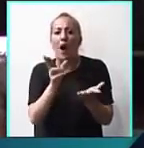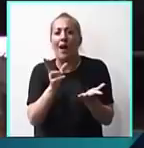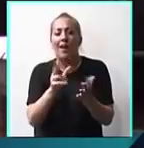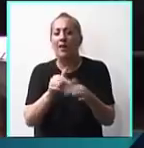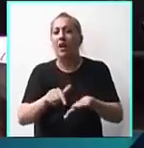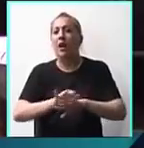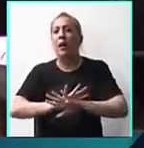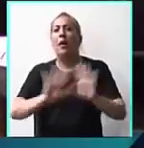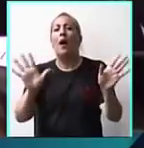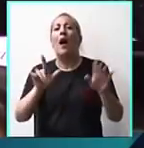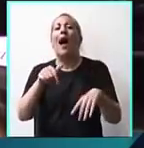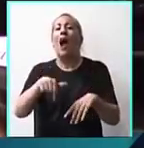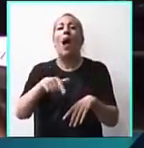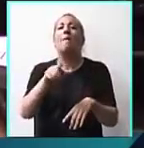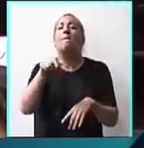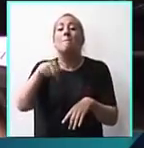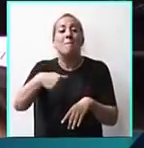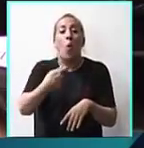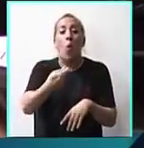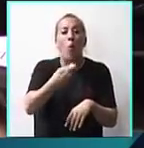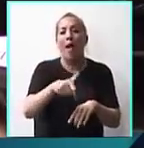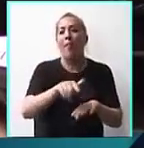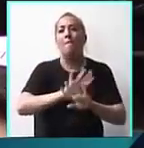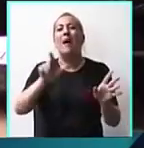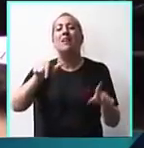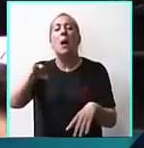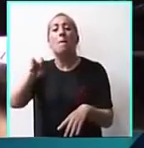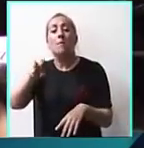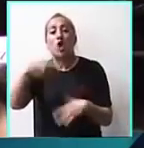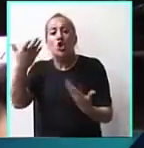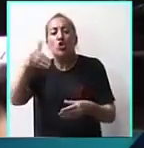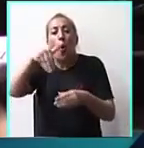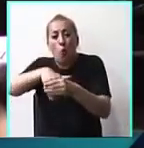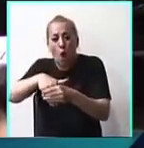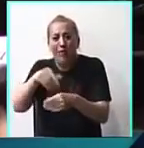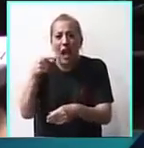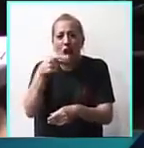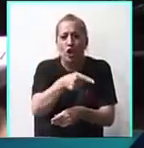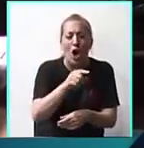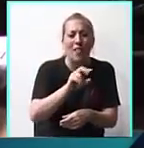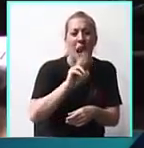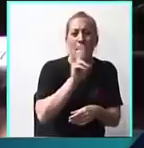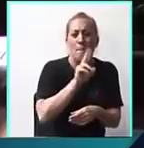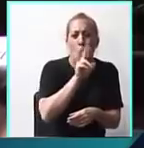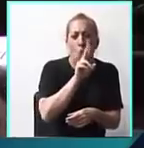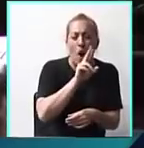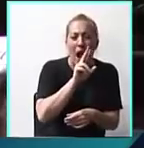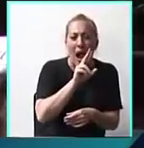no más jubiladas. Entonces, los que votan contra las mujeres, los que votan